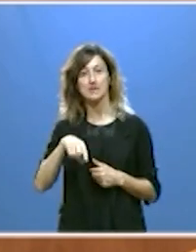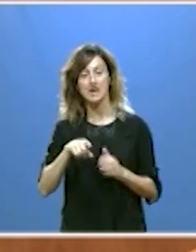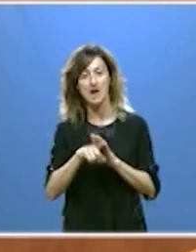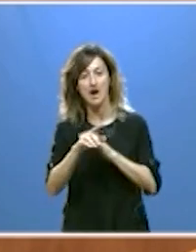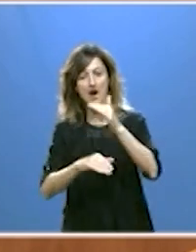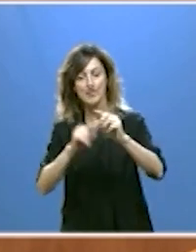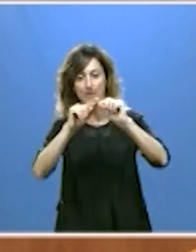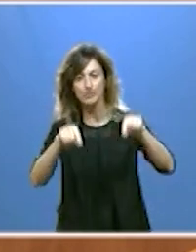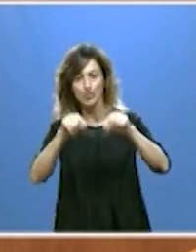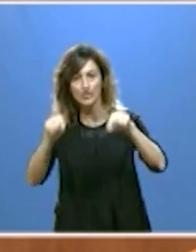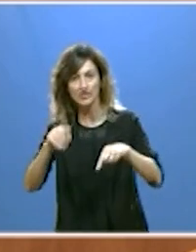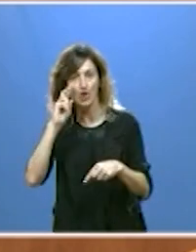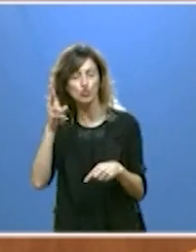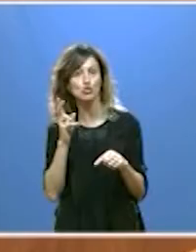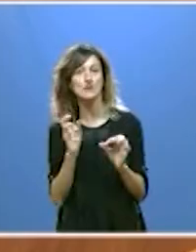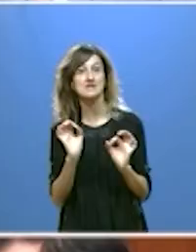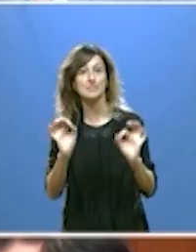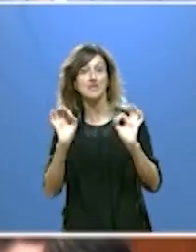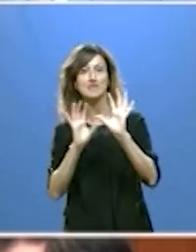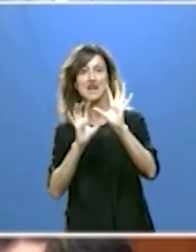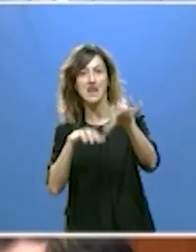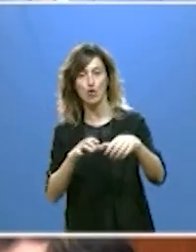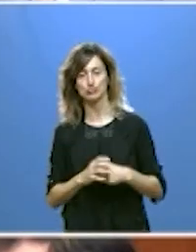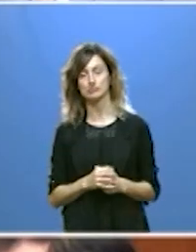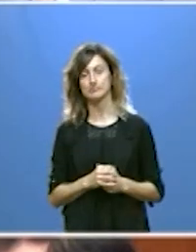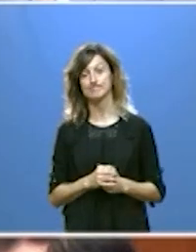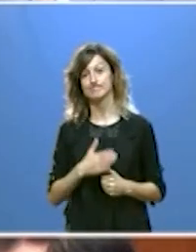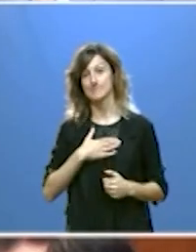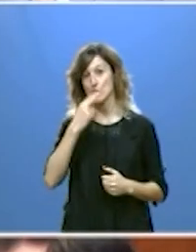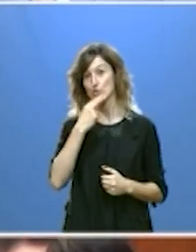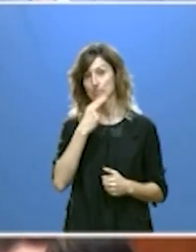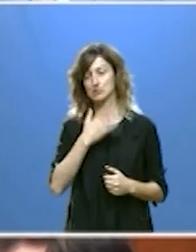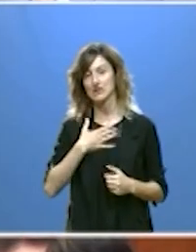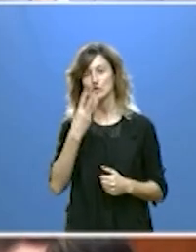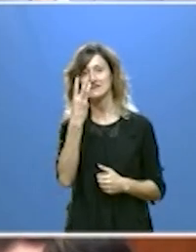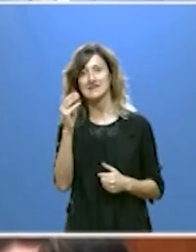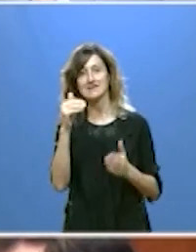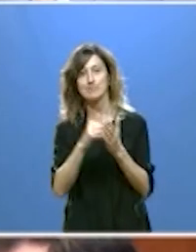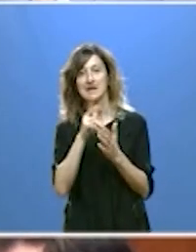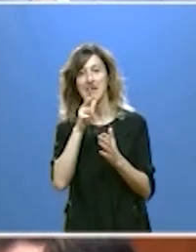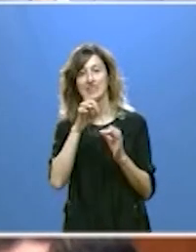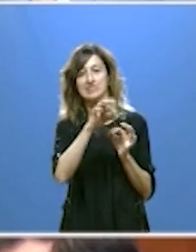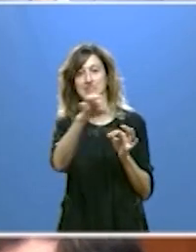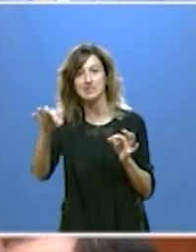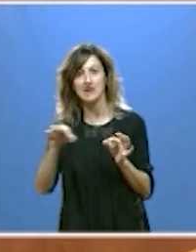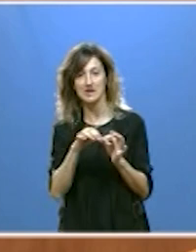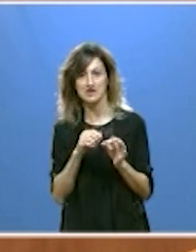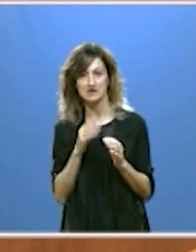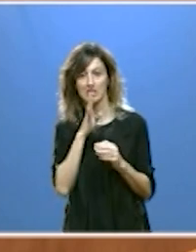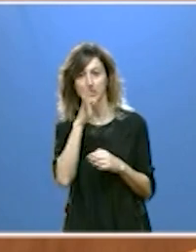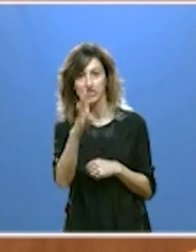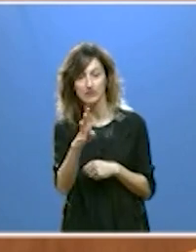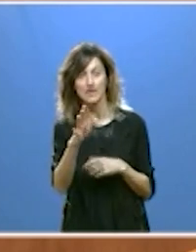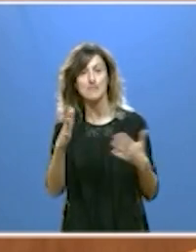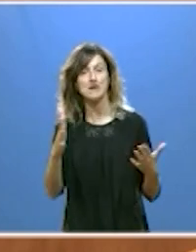provincias especialmente en León nuestro compromiso es llegar a 30.000 hectáreas esta legislatura pero